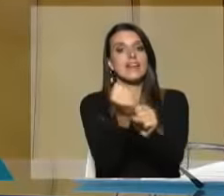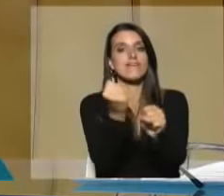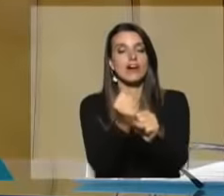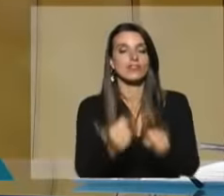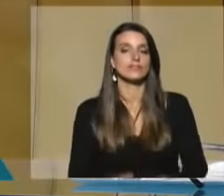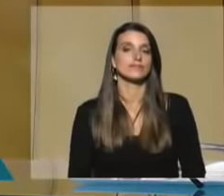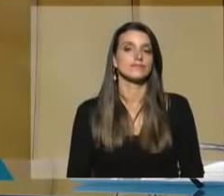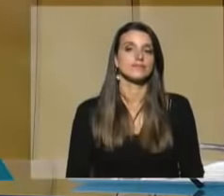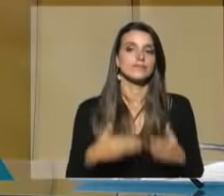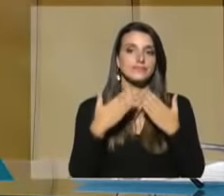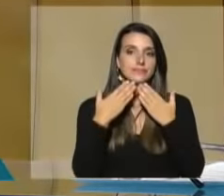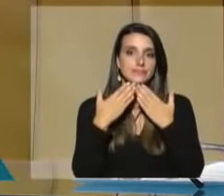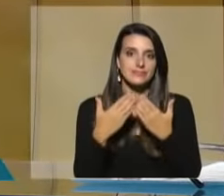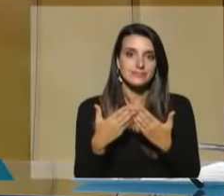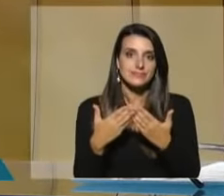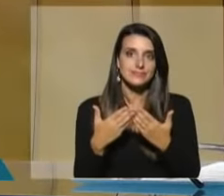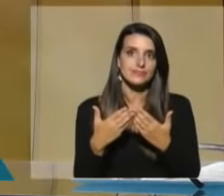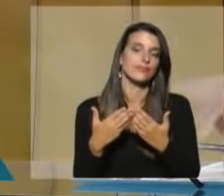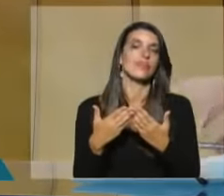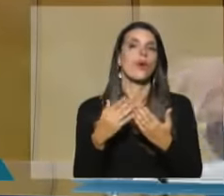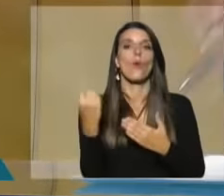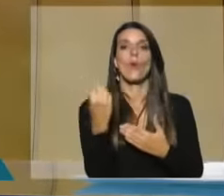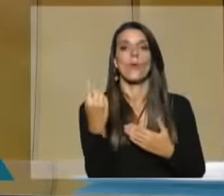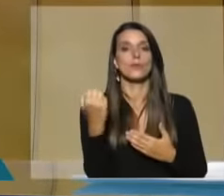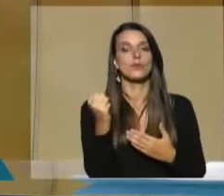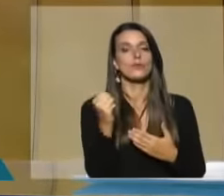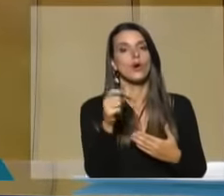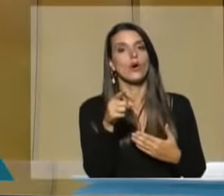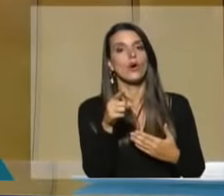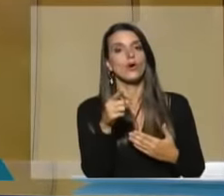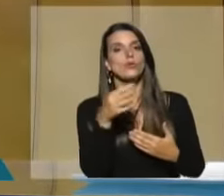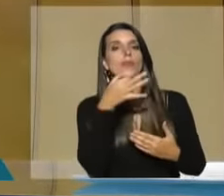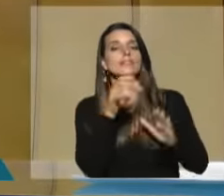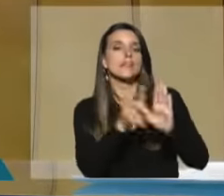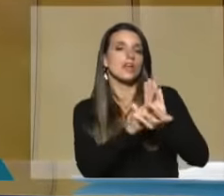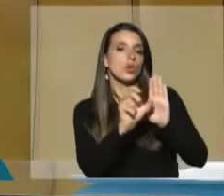Gracias. Michelini, un minuto. Usted había dicho que por la LUC básicamente había subido todo, ¿no?